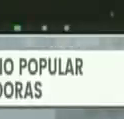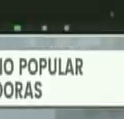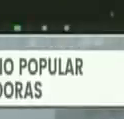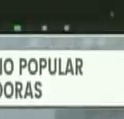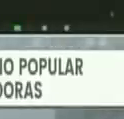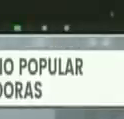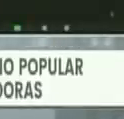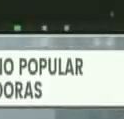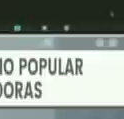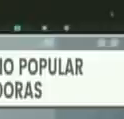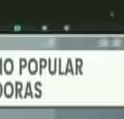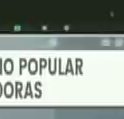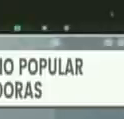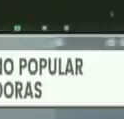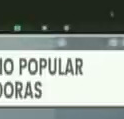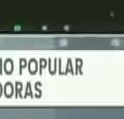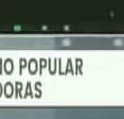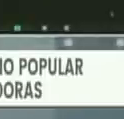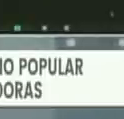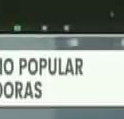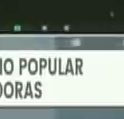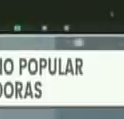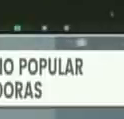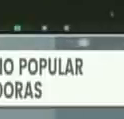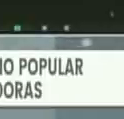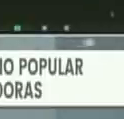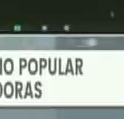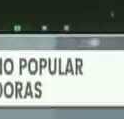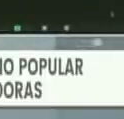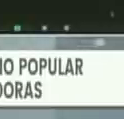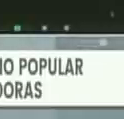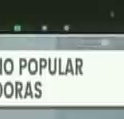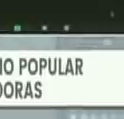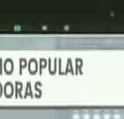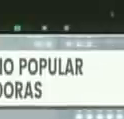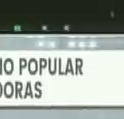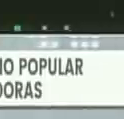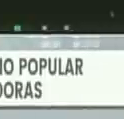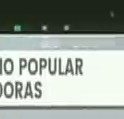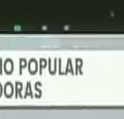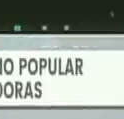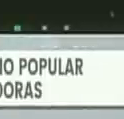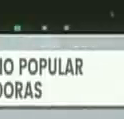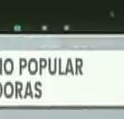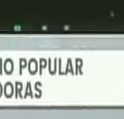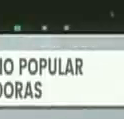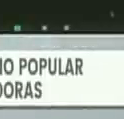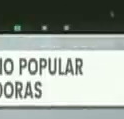mandatada que la palabra y la voz de la clase obrera sea un mandato